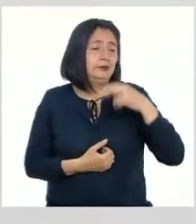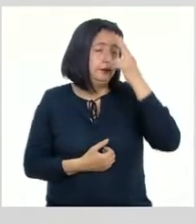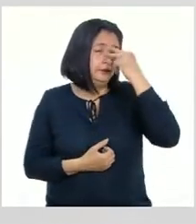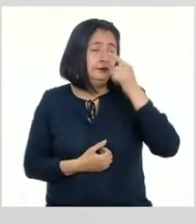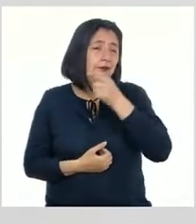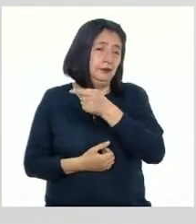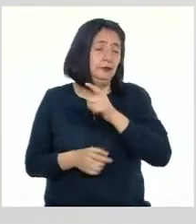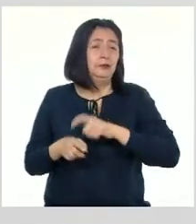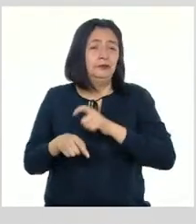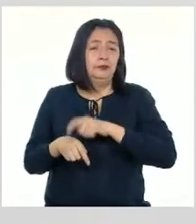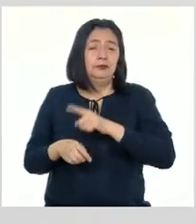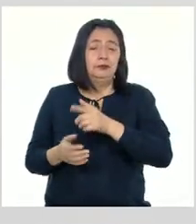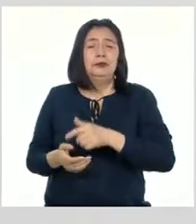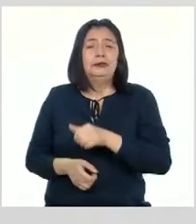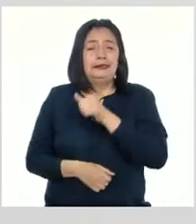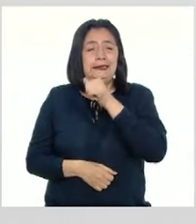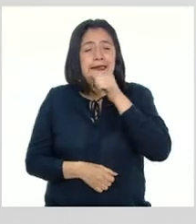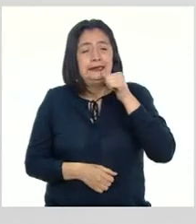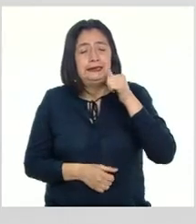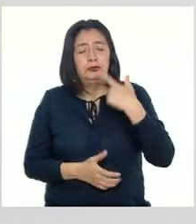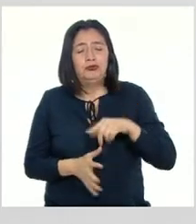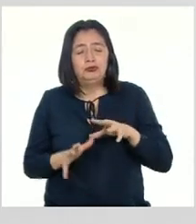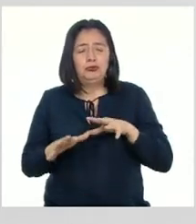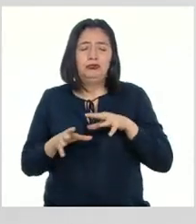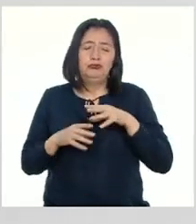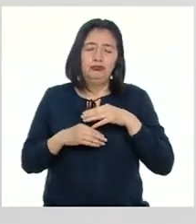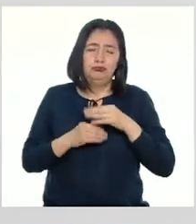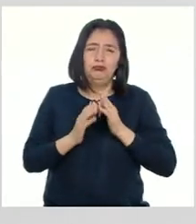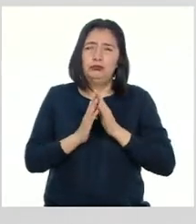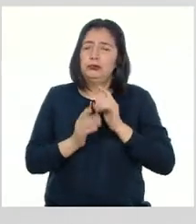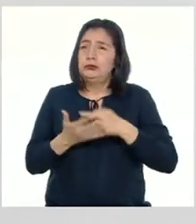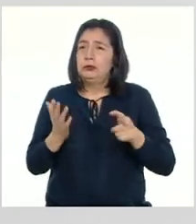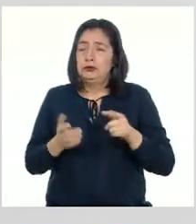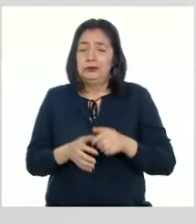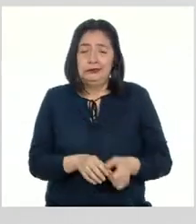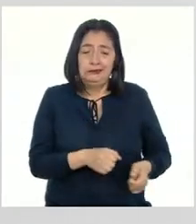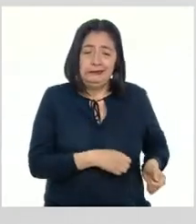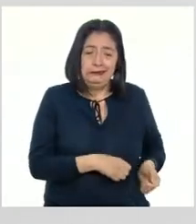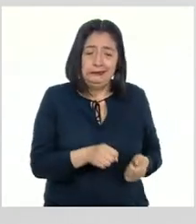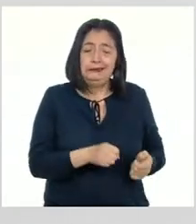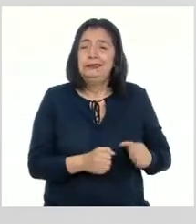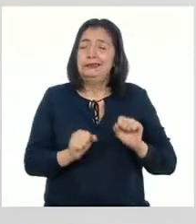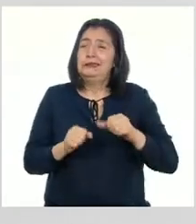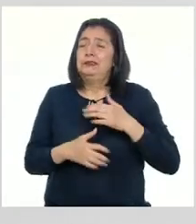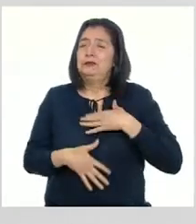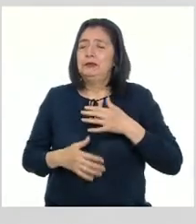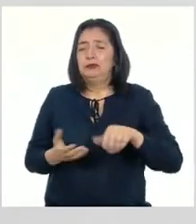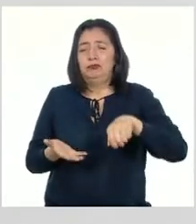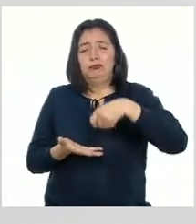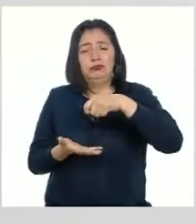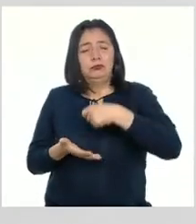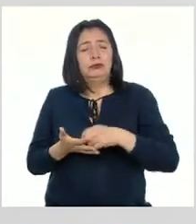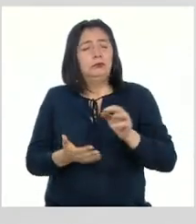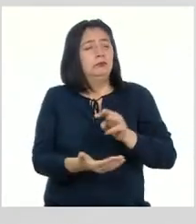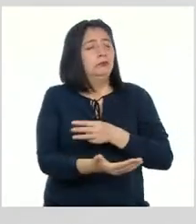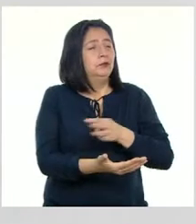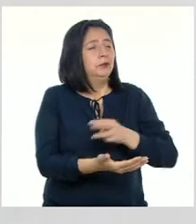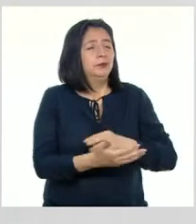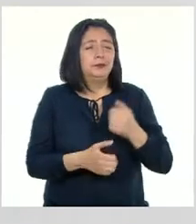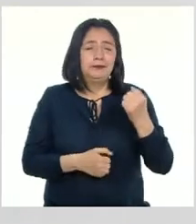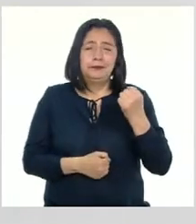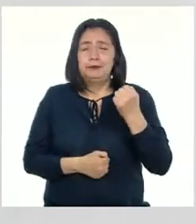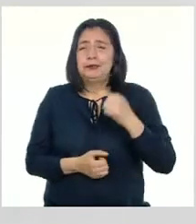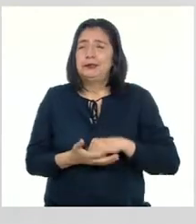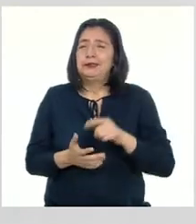este es un tiempo de ayuno y de recogimiento Durante los carnavales se disfrutaba de comida, música y